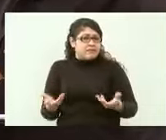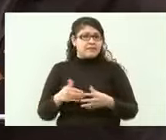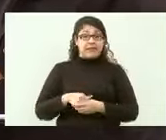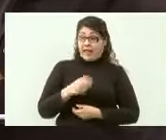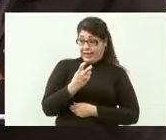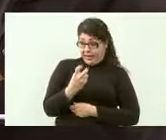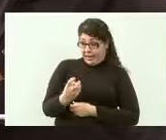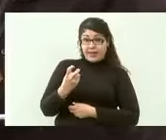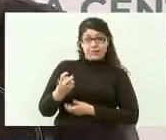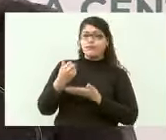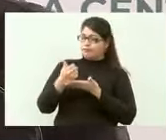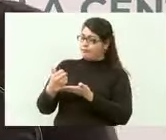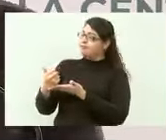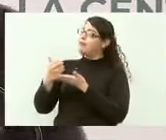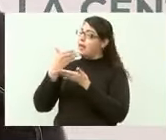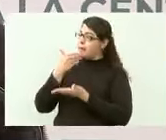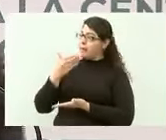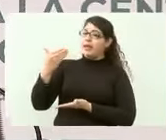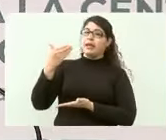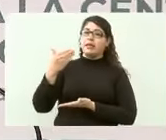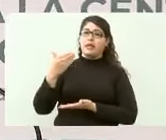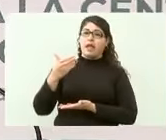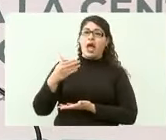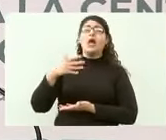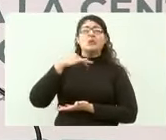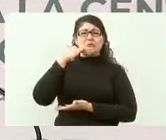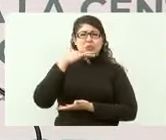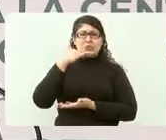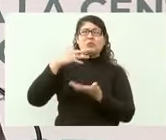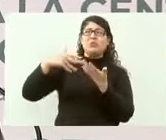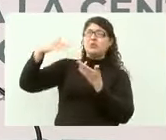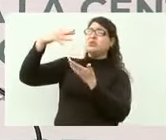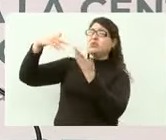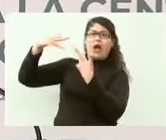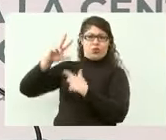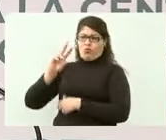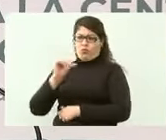no contaminan pero están subsidiadas